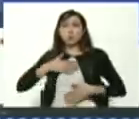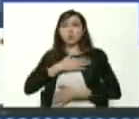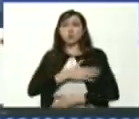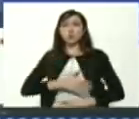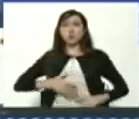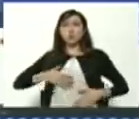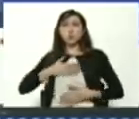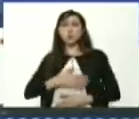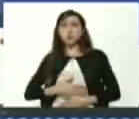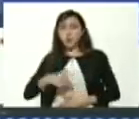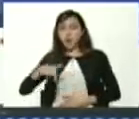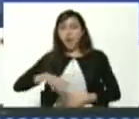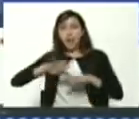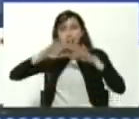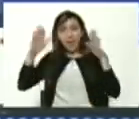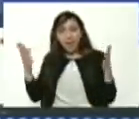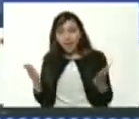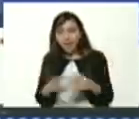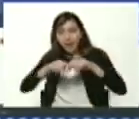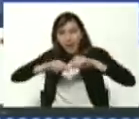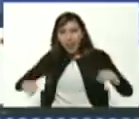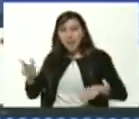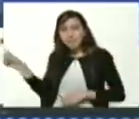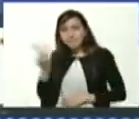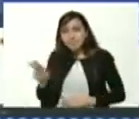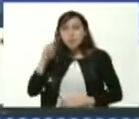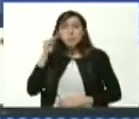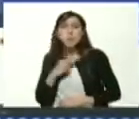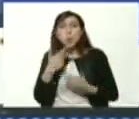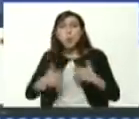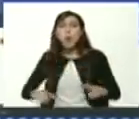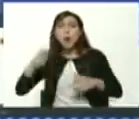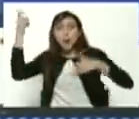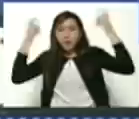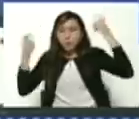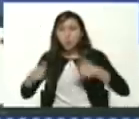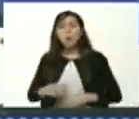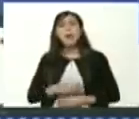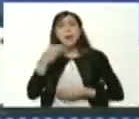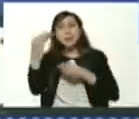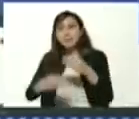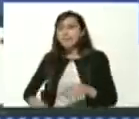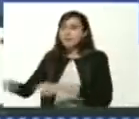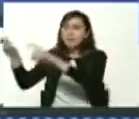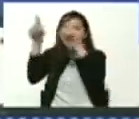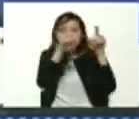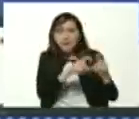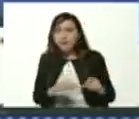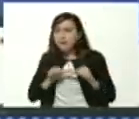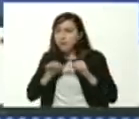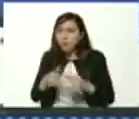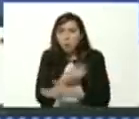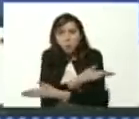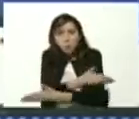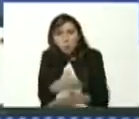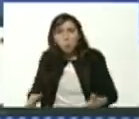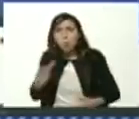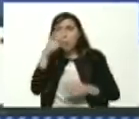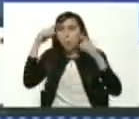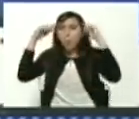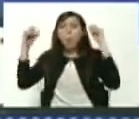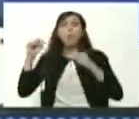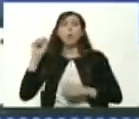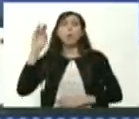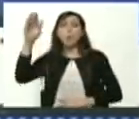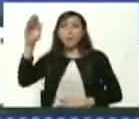que en la tierra de Bolívar que en la tierra de Hugo Chávez se forja con solidaridad los profesionales del